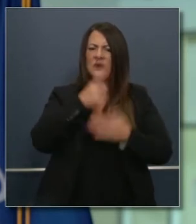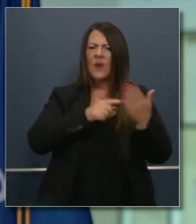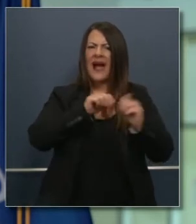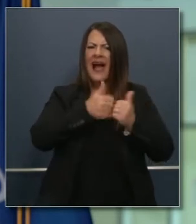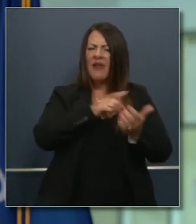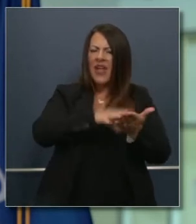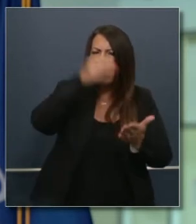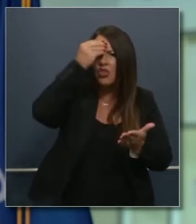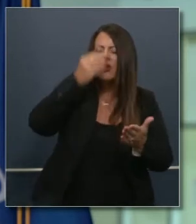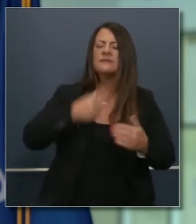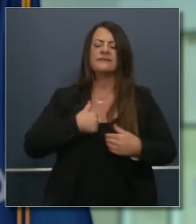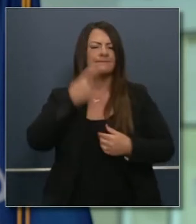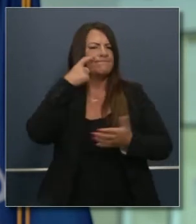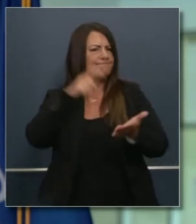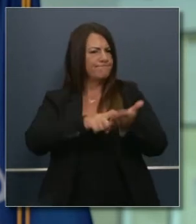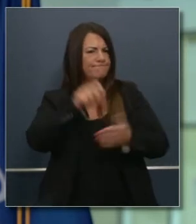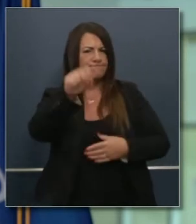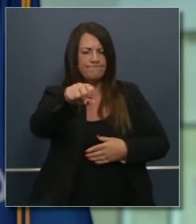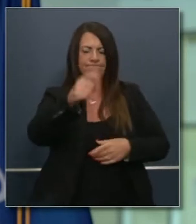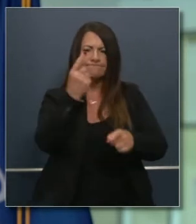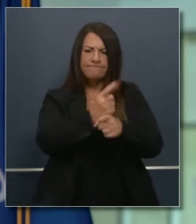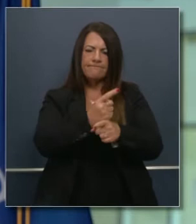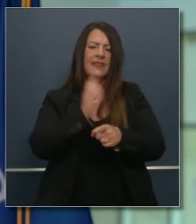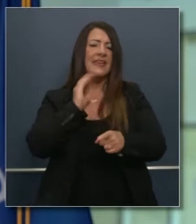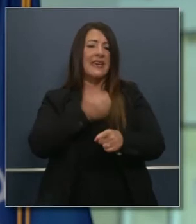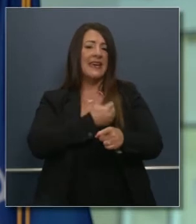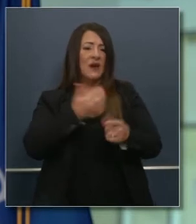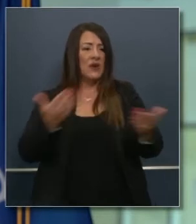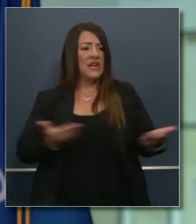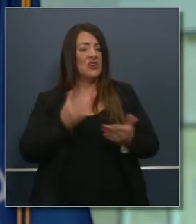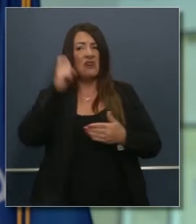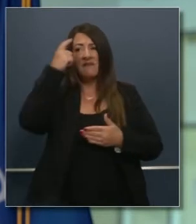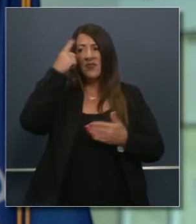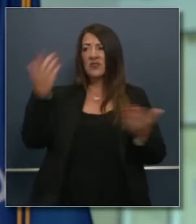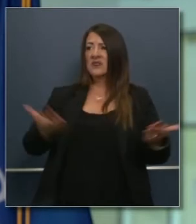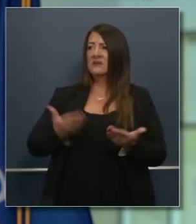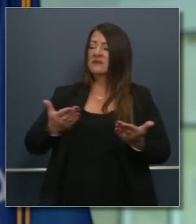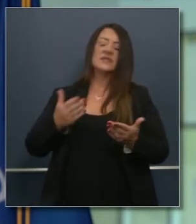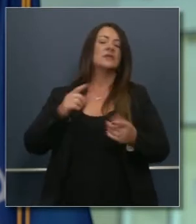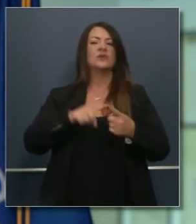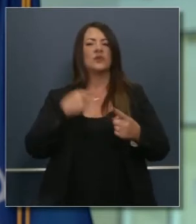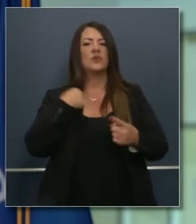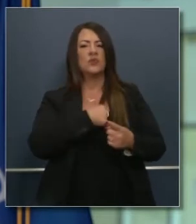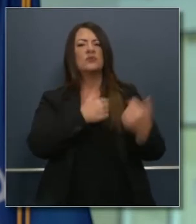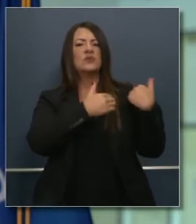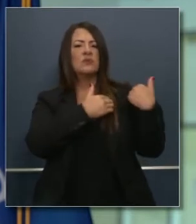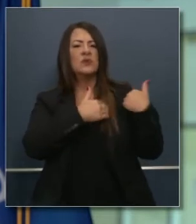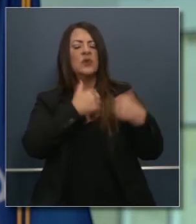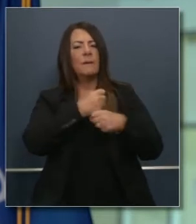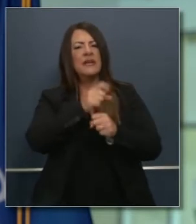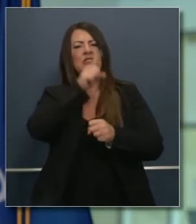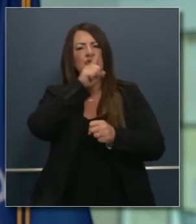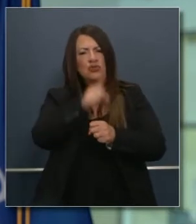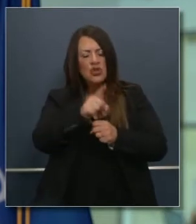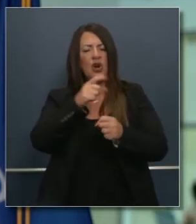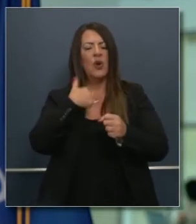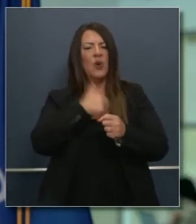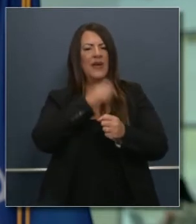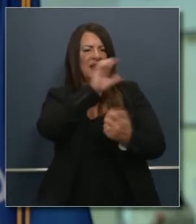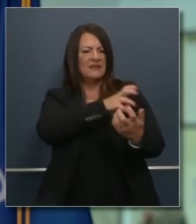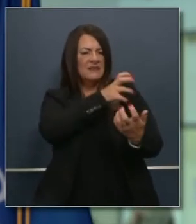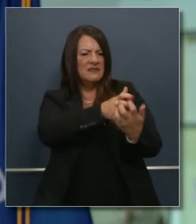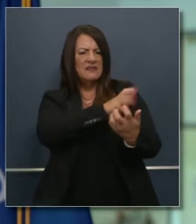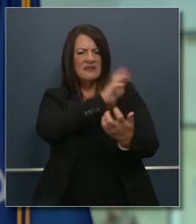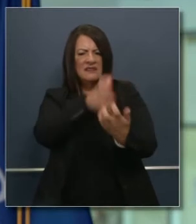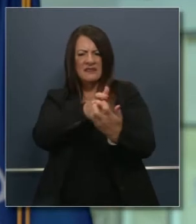consciente de eso. Y reconozco que nuestro papel y responsabilidad es hacer lo más posible para